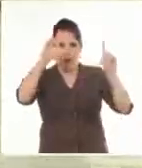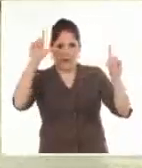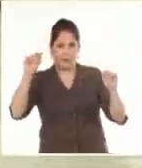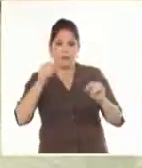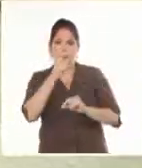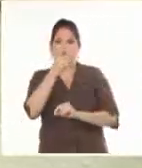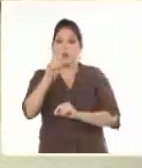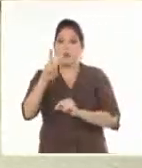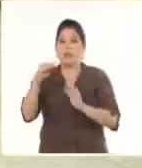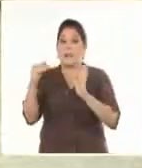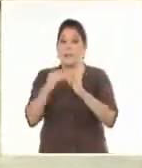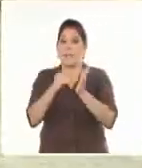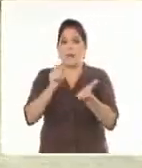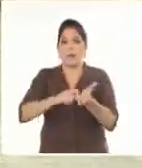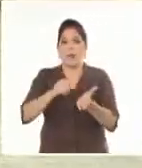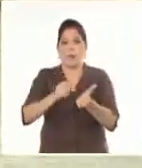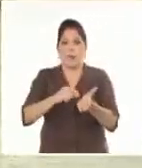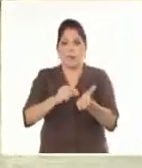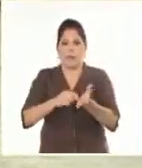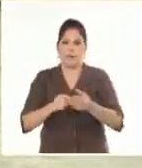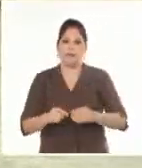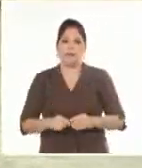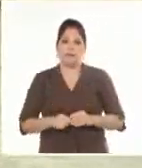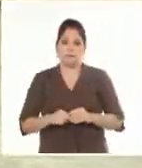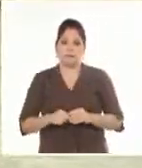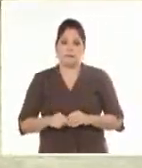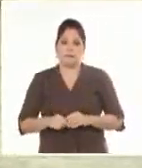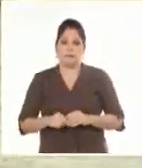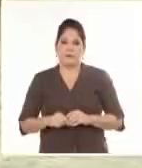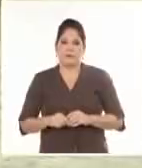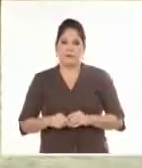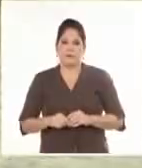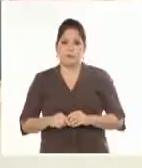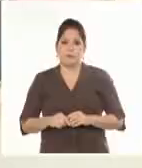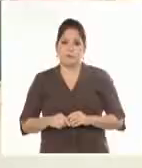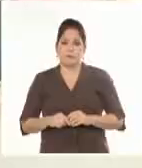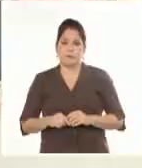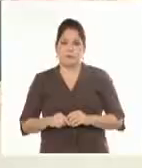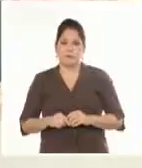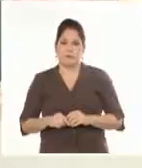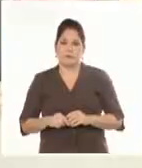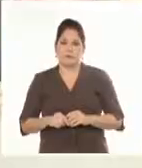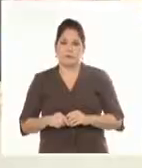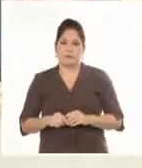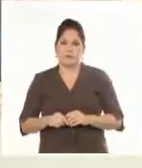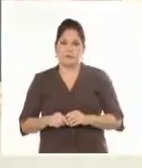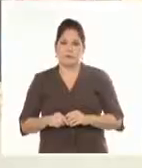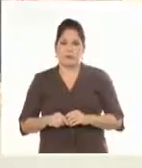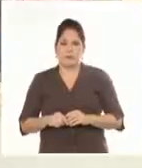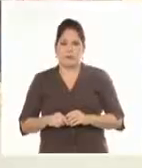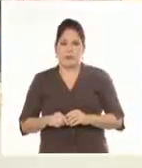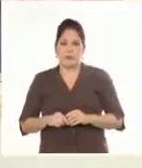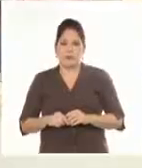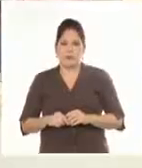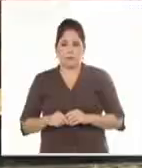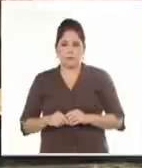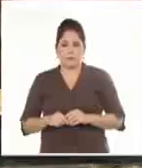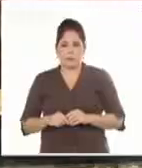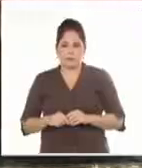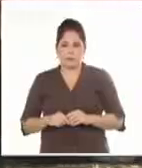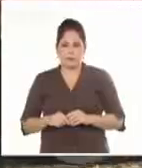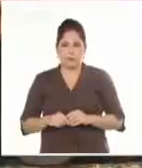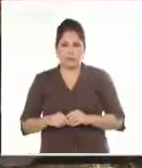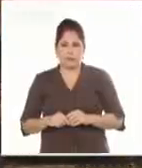.000 bodegas de la nación. Este es un reporte de Julio Vega, Félix Fidalgo y Bernardo